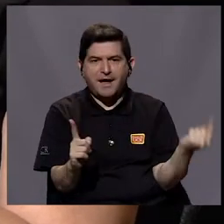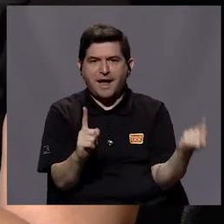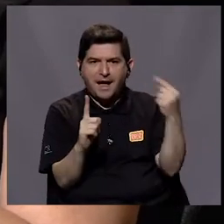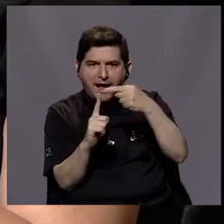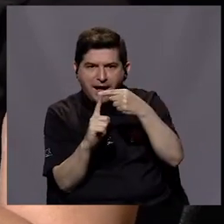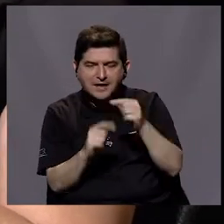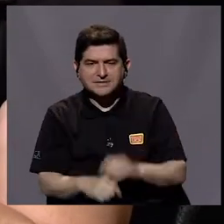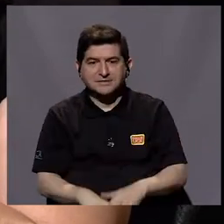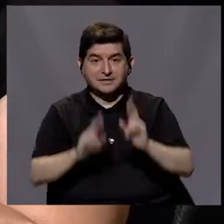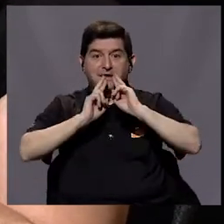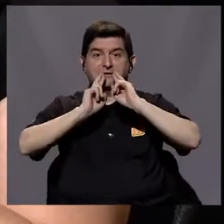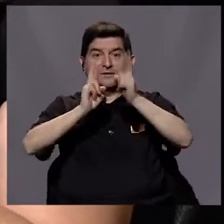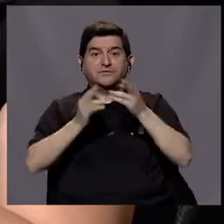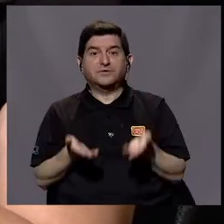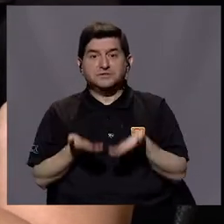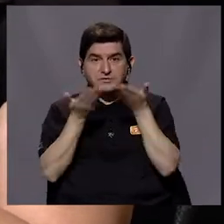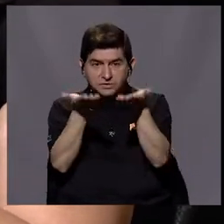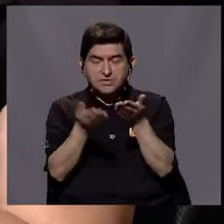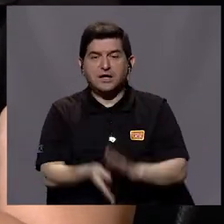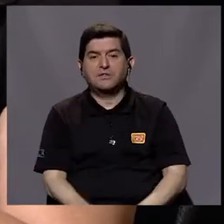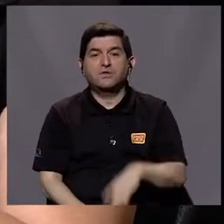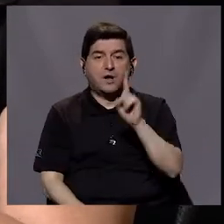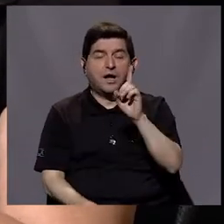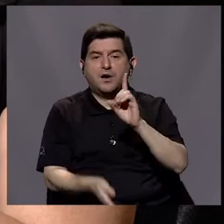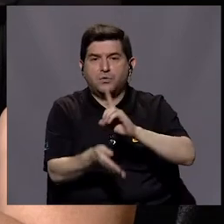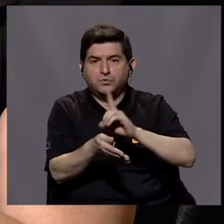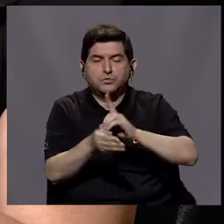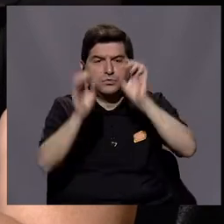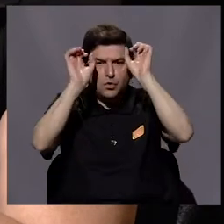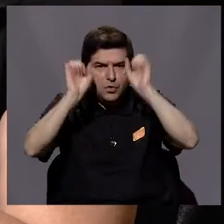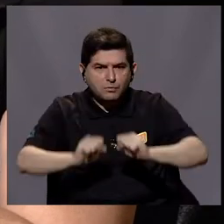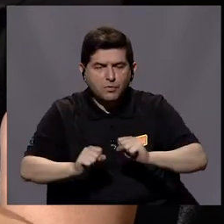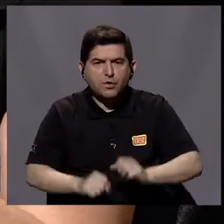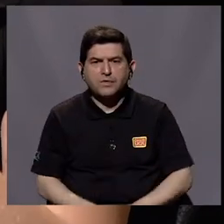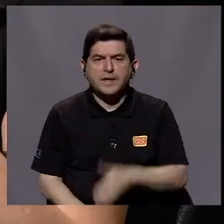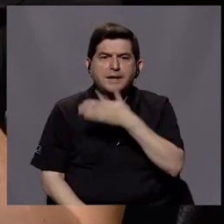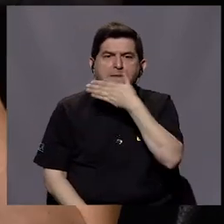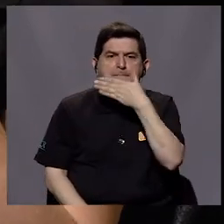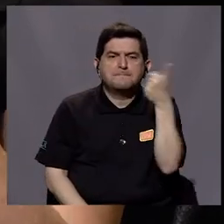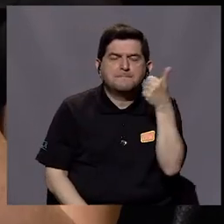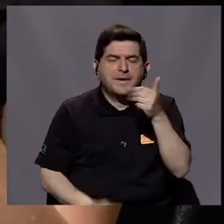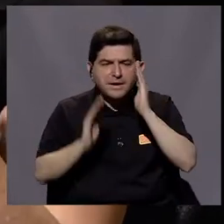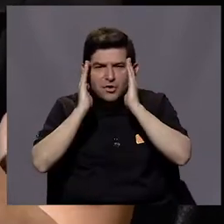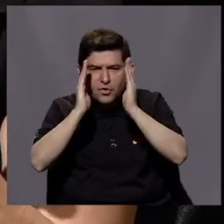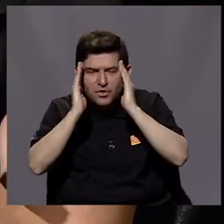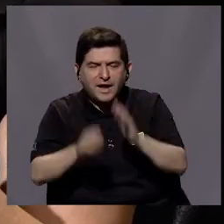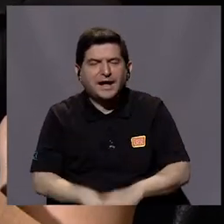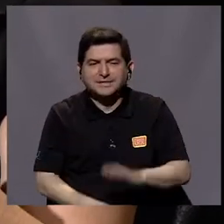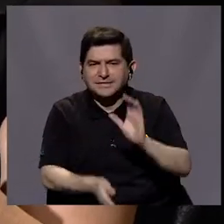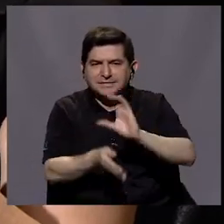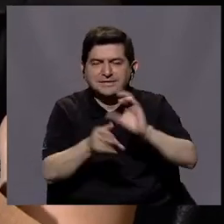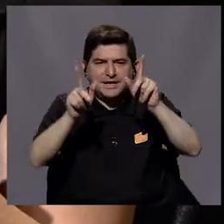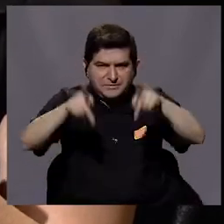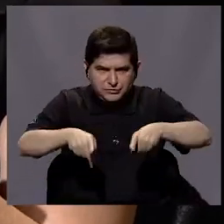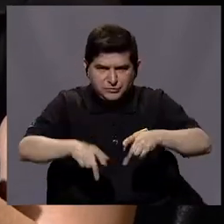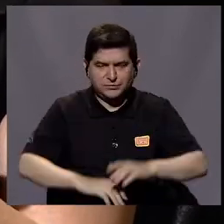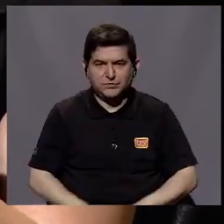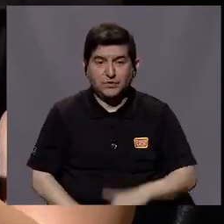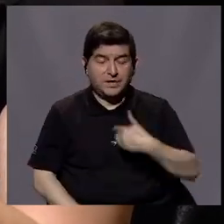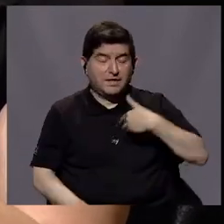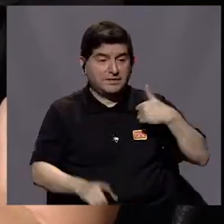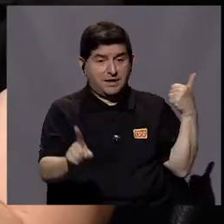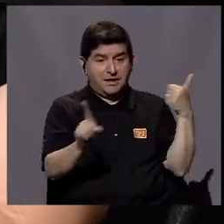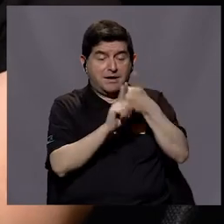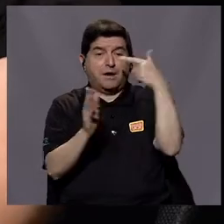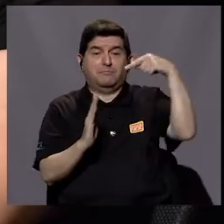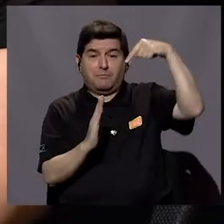hasta entregar ese resultado a un médico tratante para que pueda dar el mejor abordaje clínico al paciente,